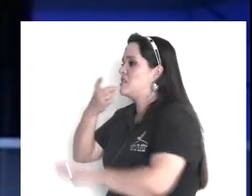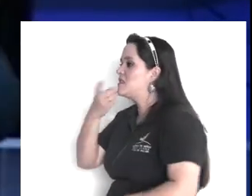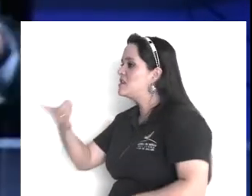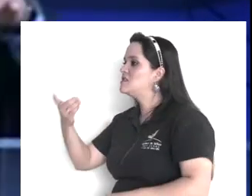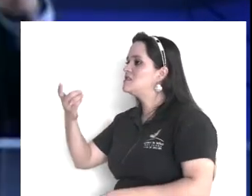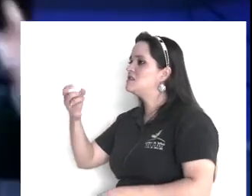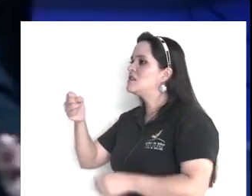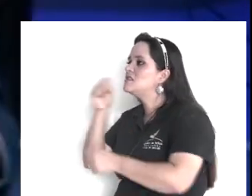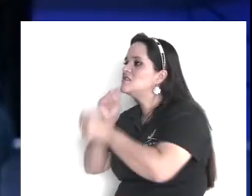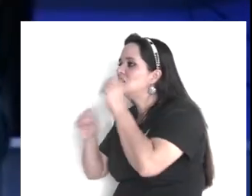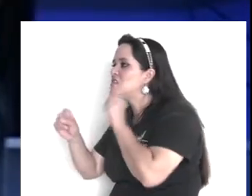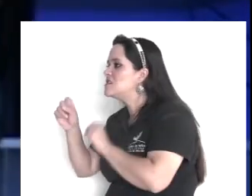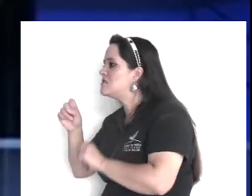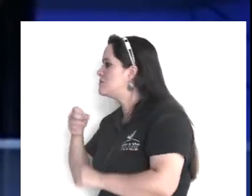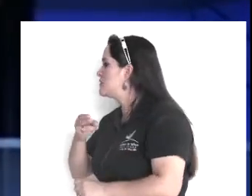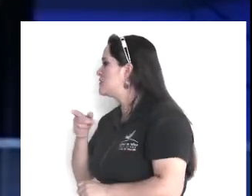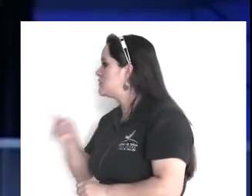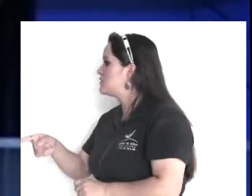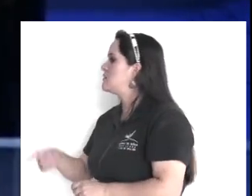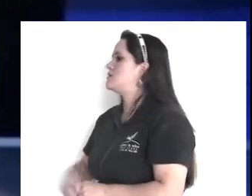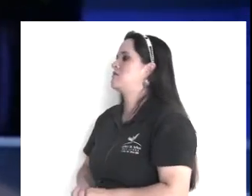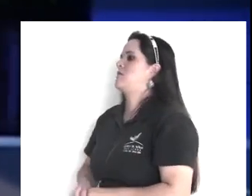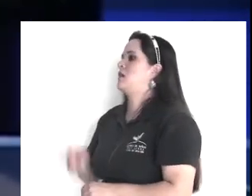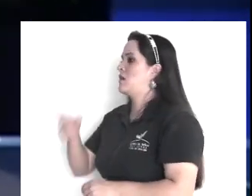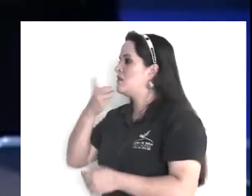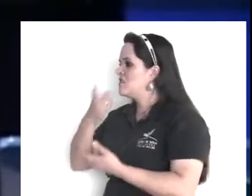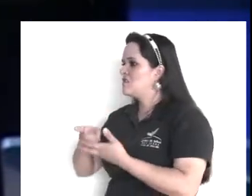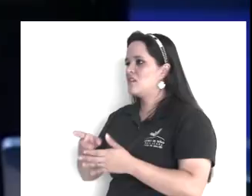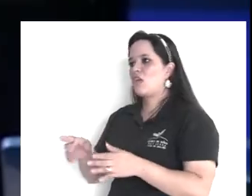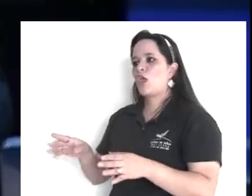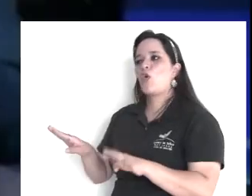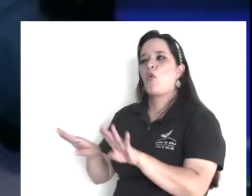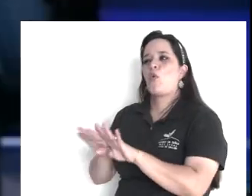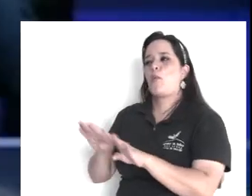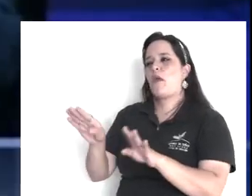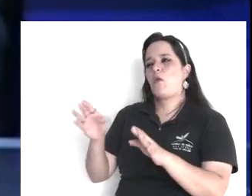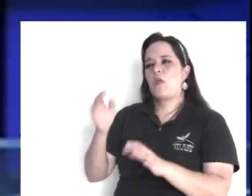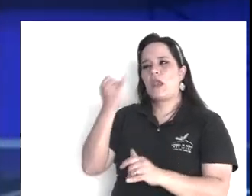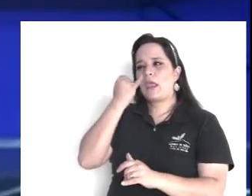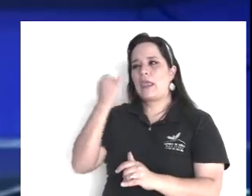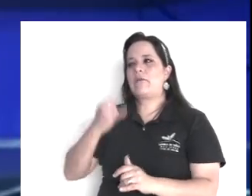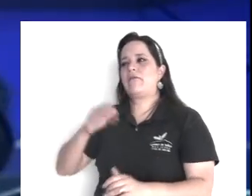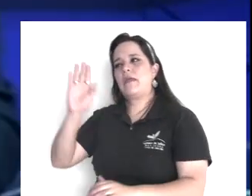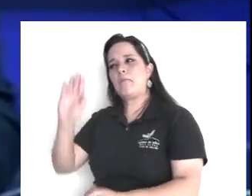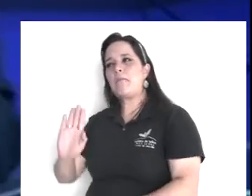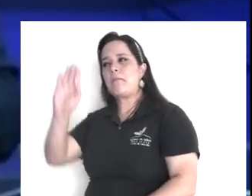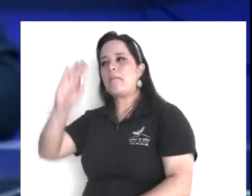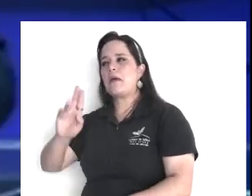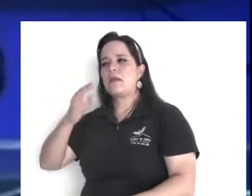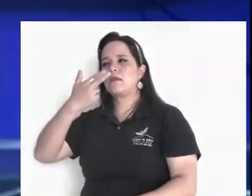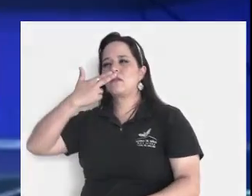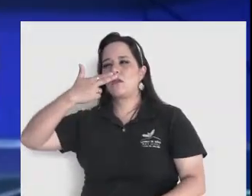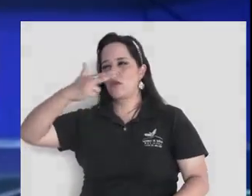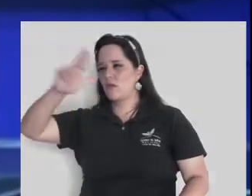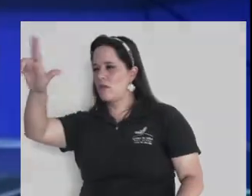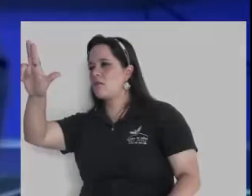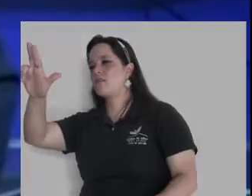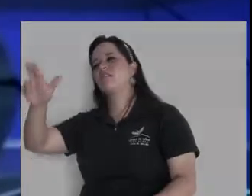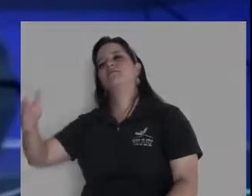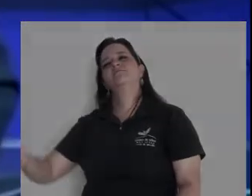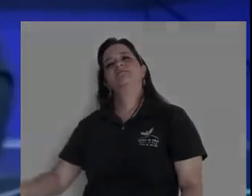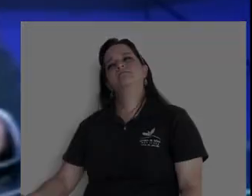trae a todos, verdad, este, él, él, este, hasta el otro día, dijo un chiste de su esposa, de mi esposa,